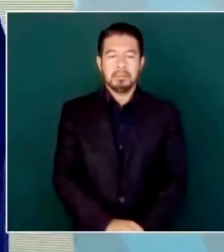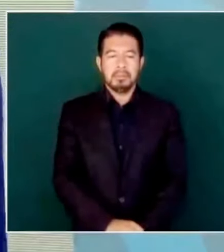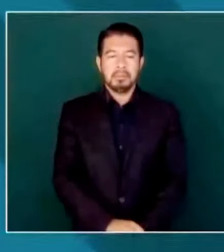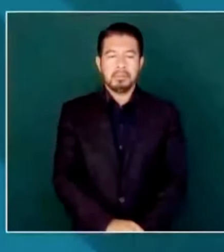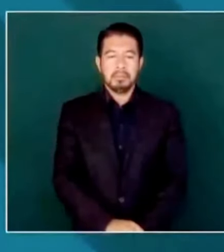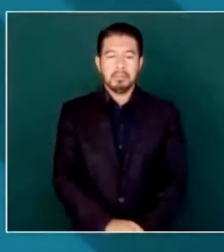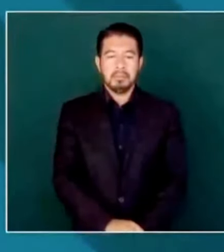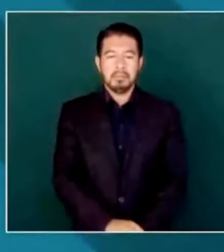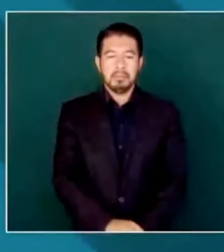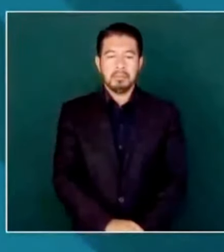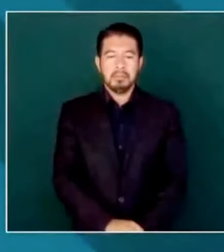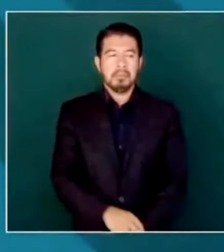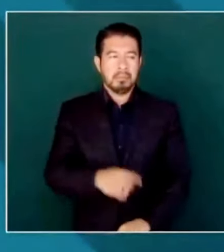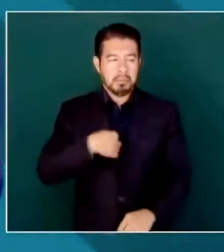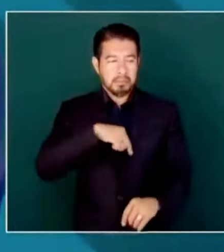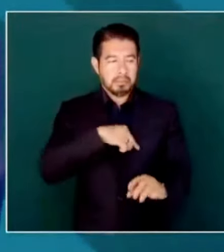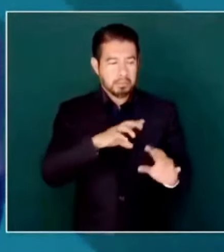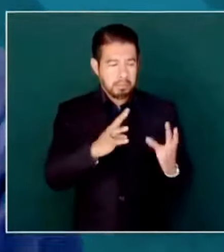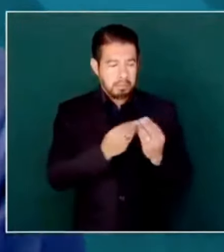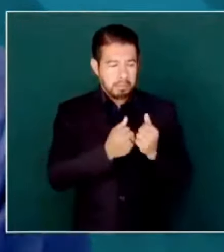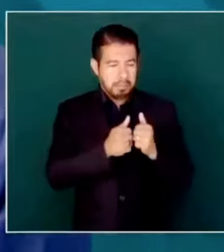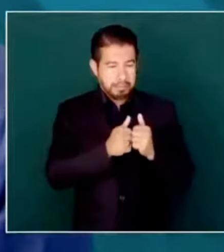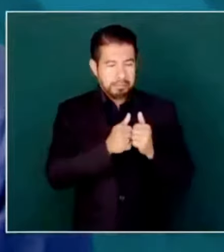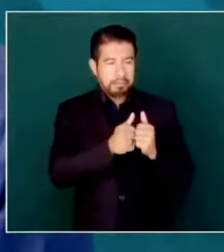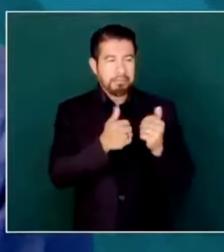¿Con quién hay que caminar? Con el pueblo.